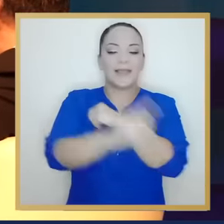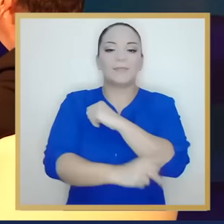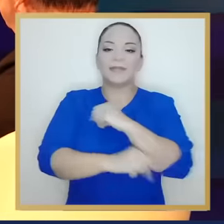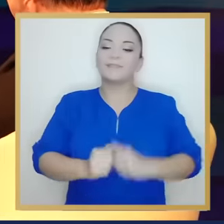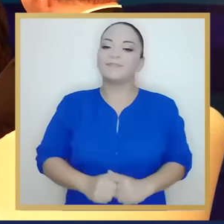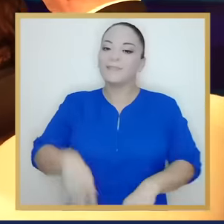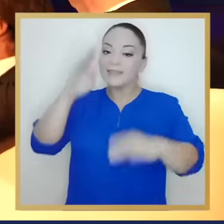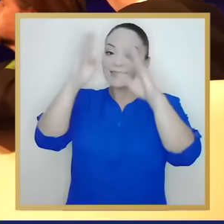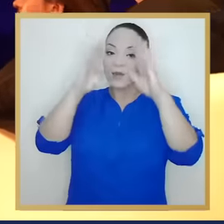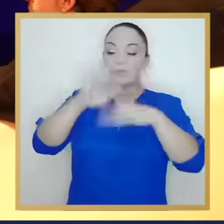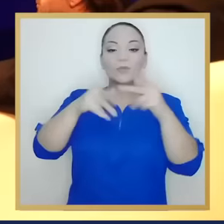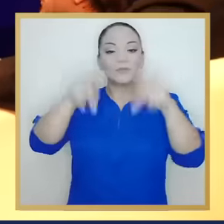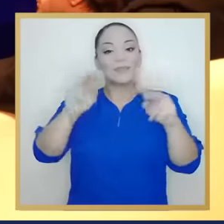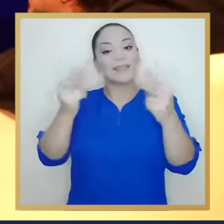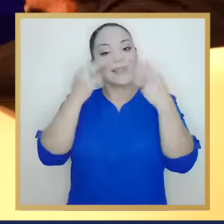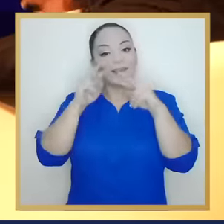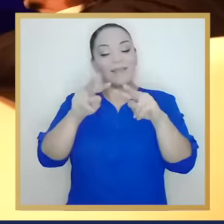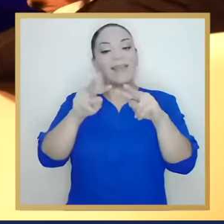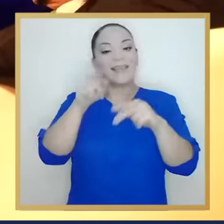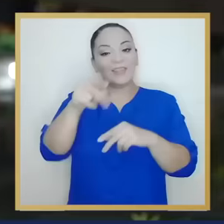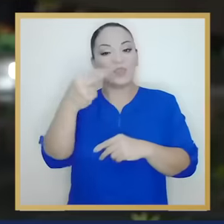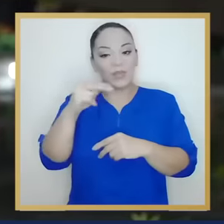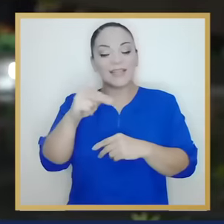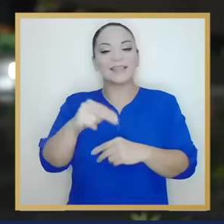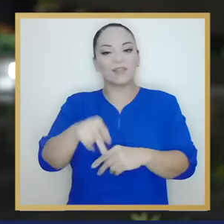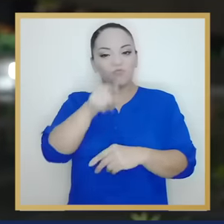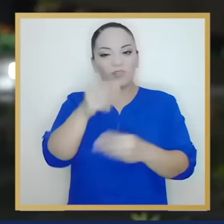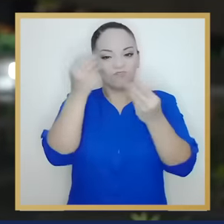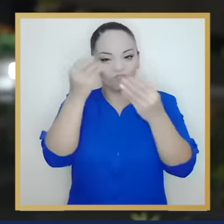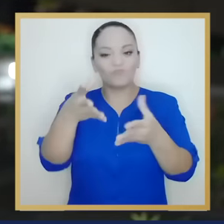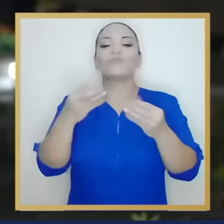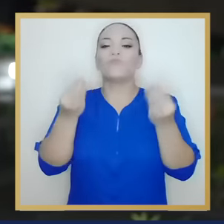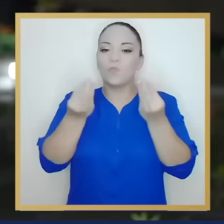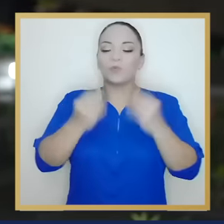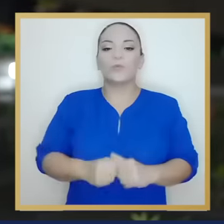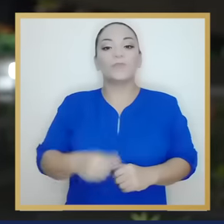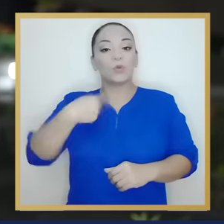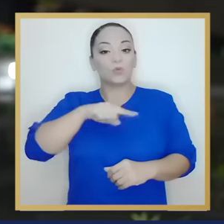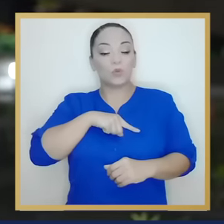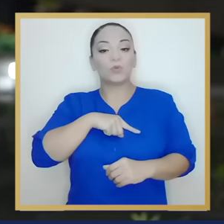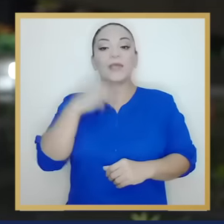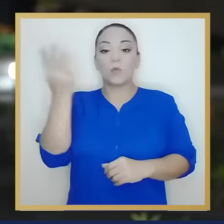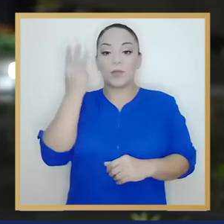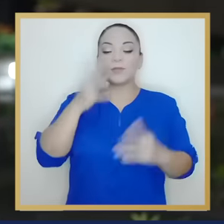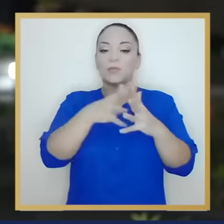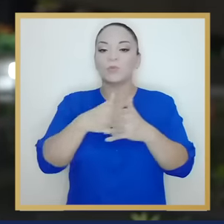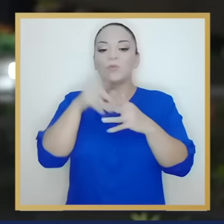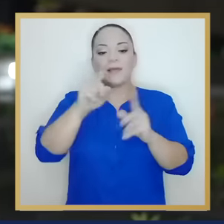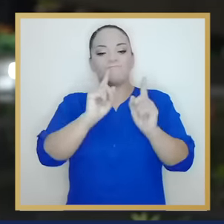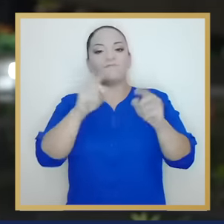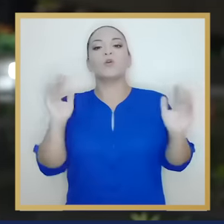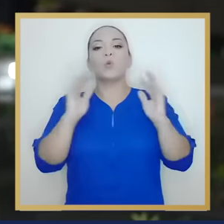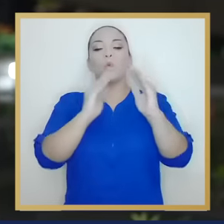país. Saludos a la audiencia de Infórmate Más. Durante los próximos días estaremos en Estados Unidos, en Washington, en una